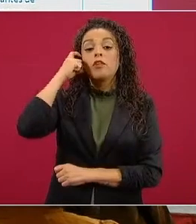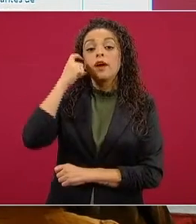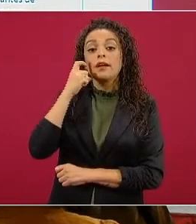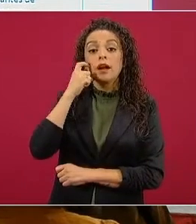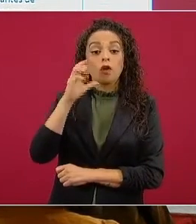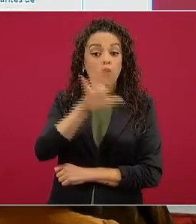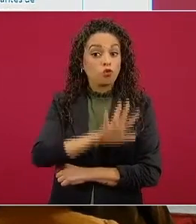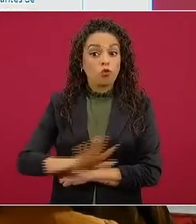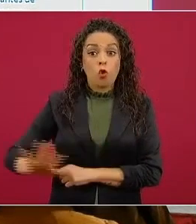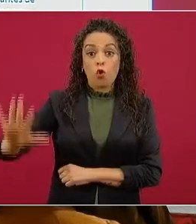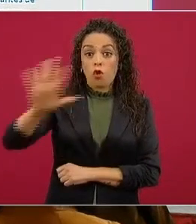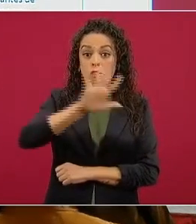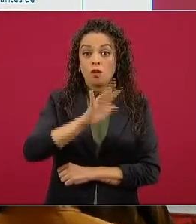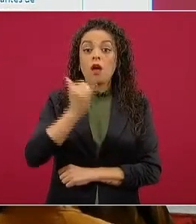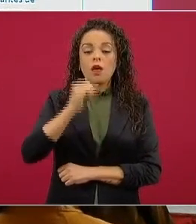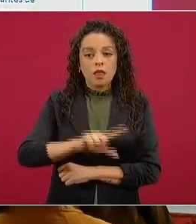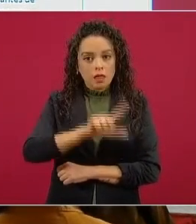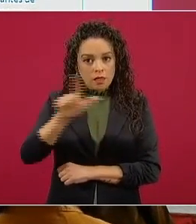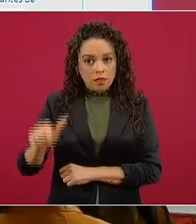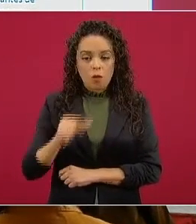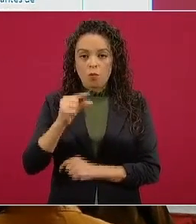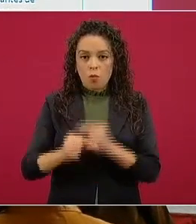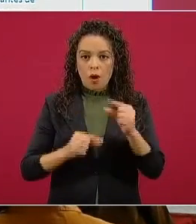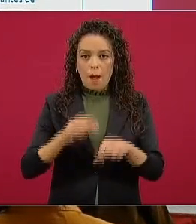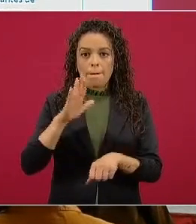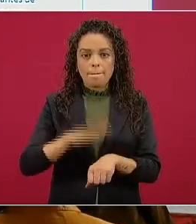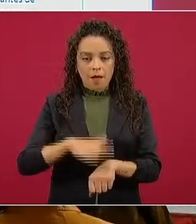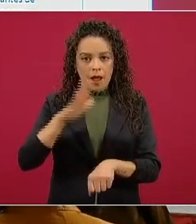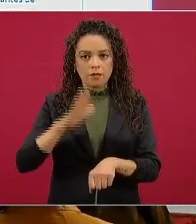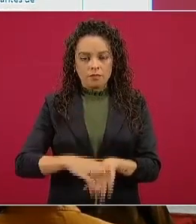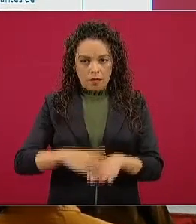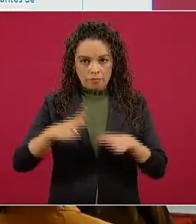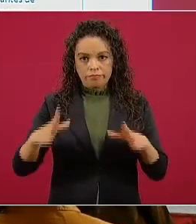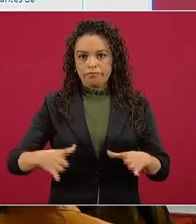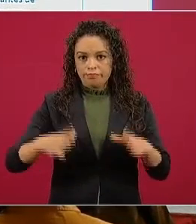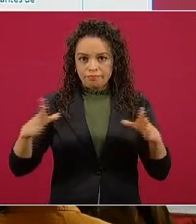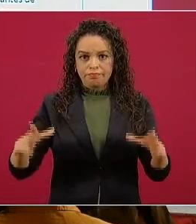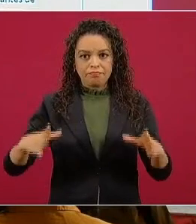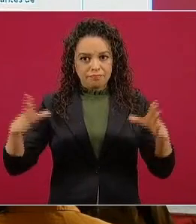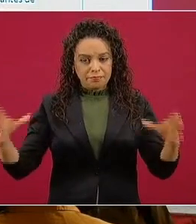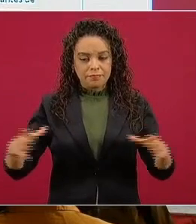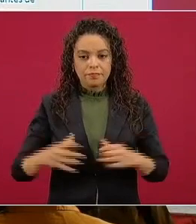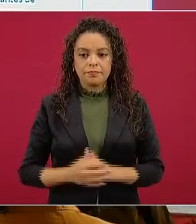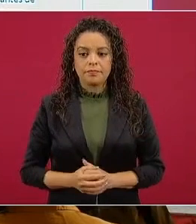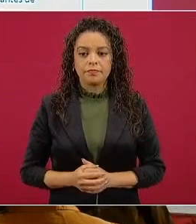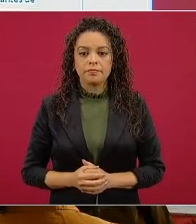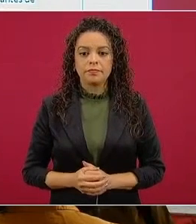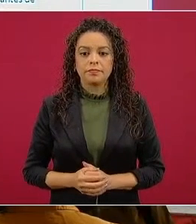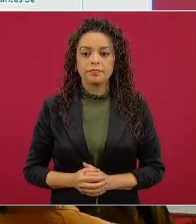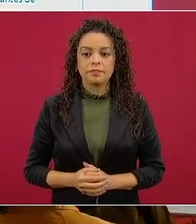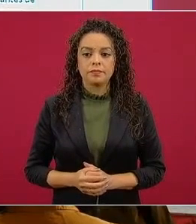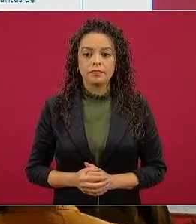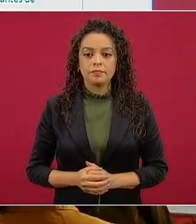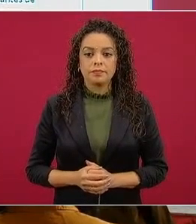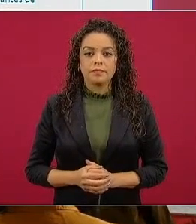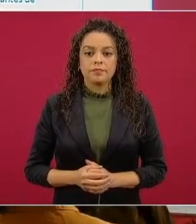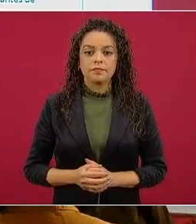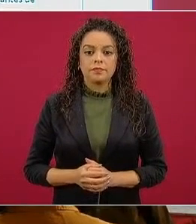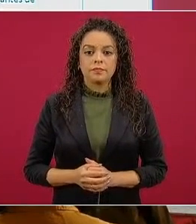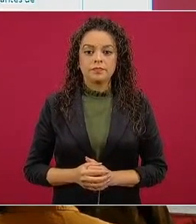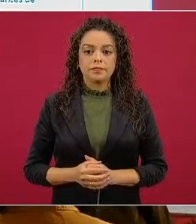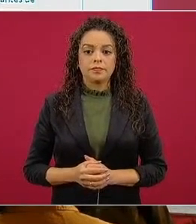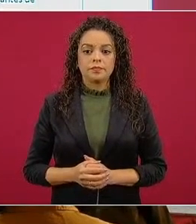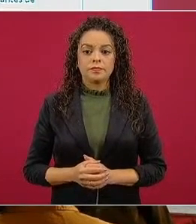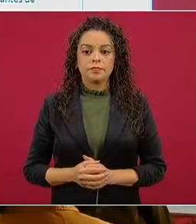Y lo vamos a ir ampliando, poco a poco. Acabamos de terminar la segunda